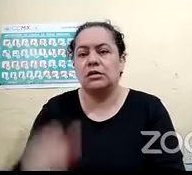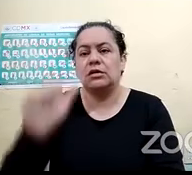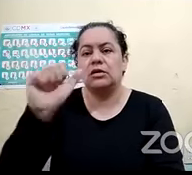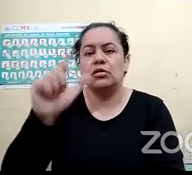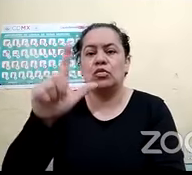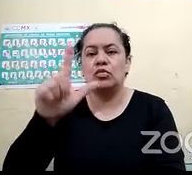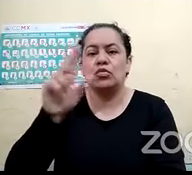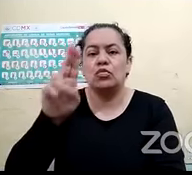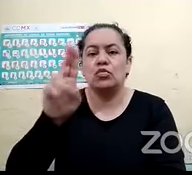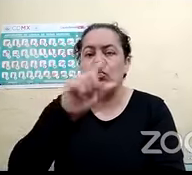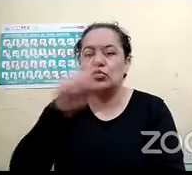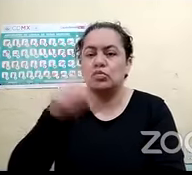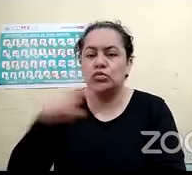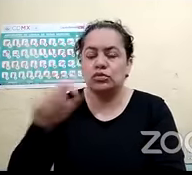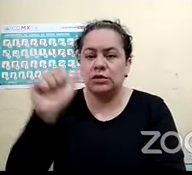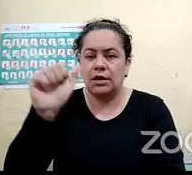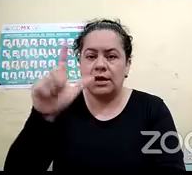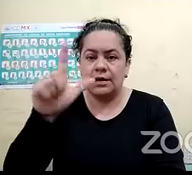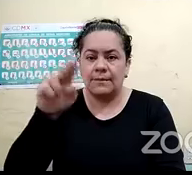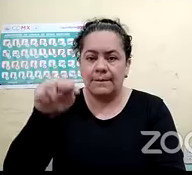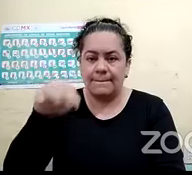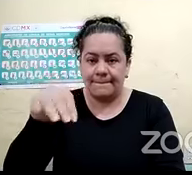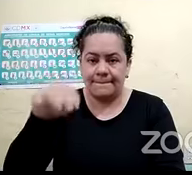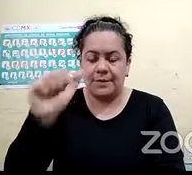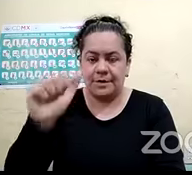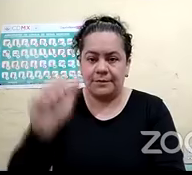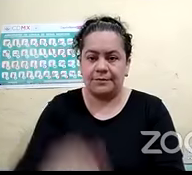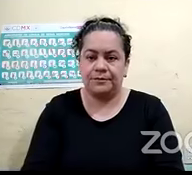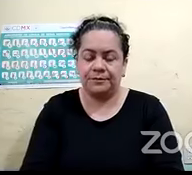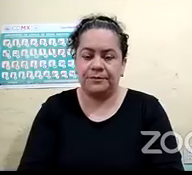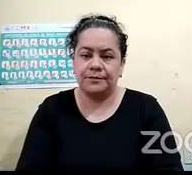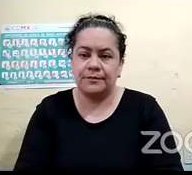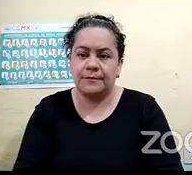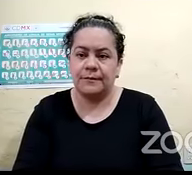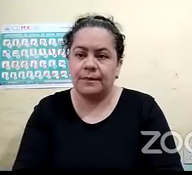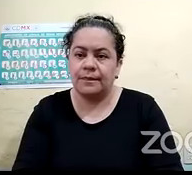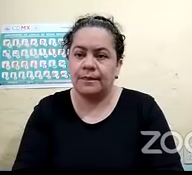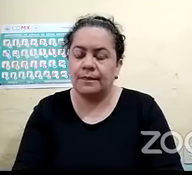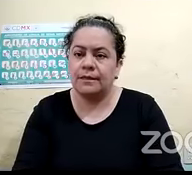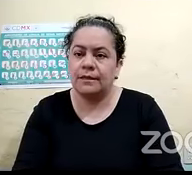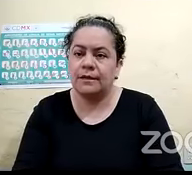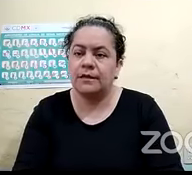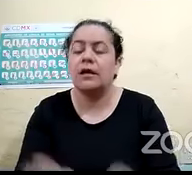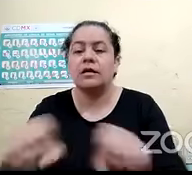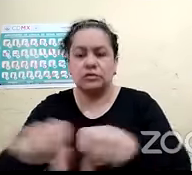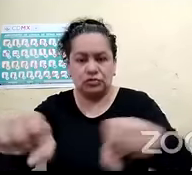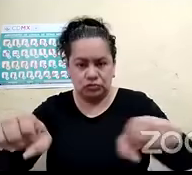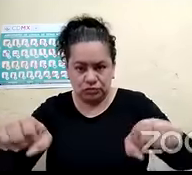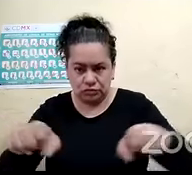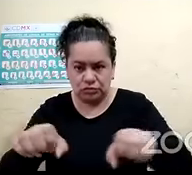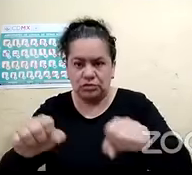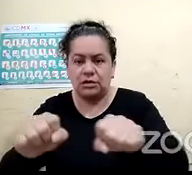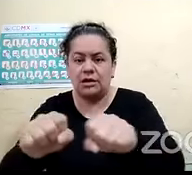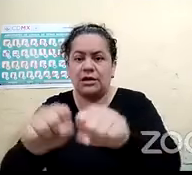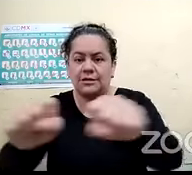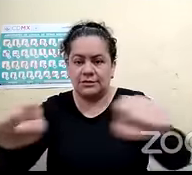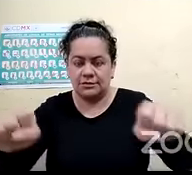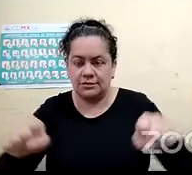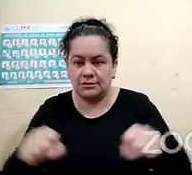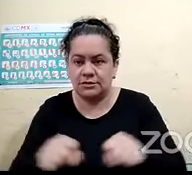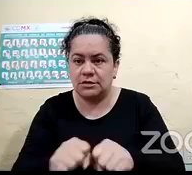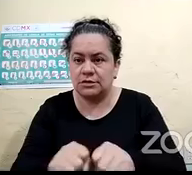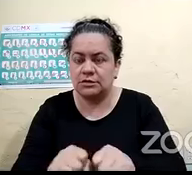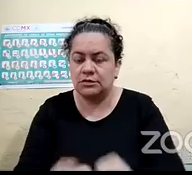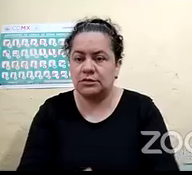pertenece a DEPIPLA, en Tampico, al Consejo Estatal de Asociaciones Civiles de y para Personas con